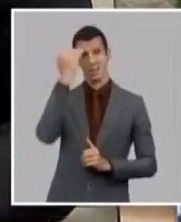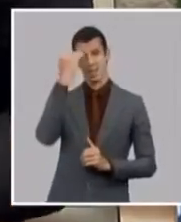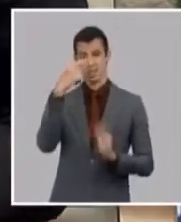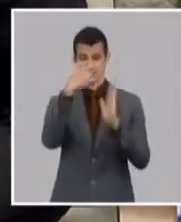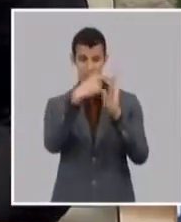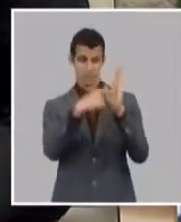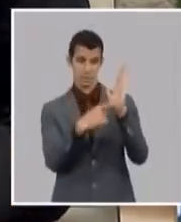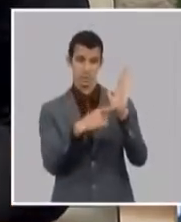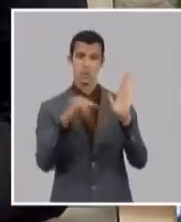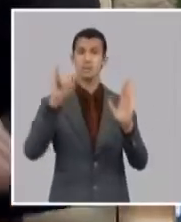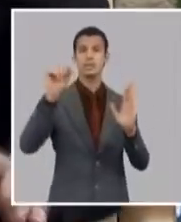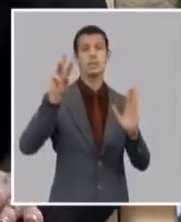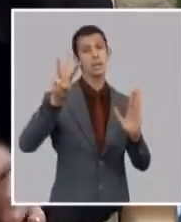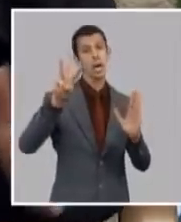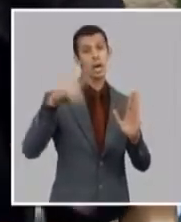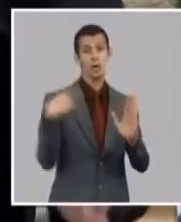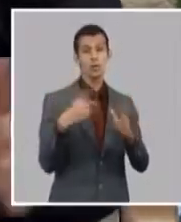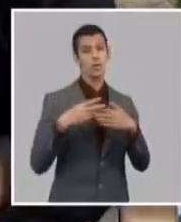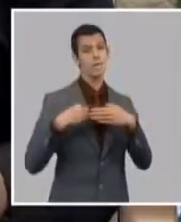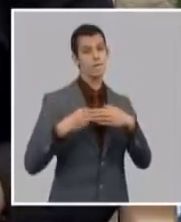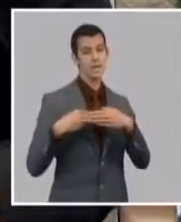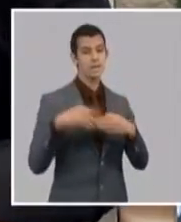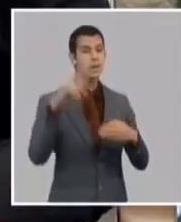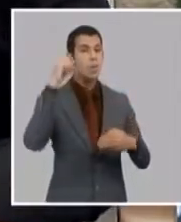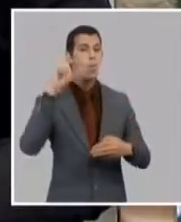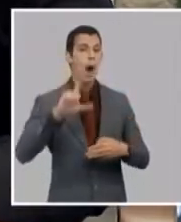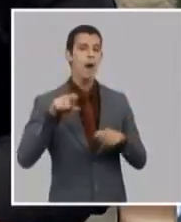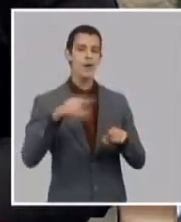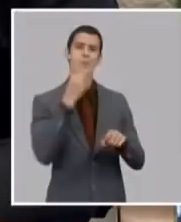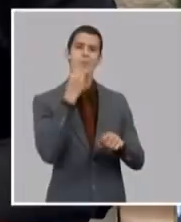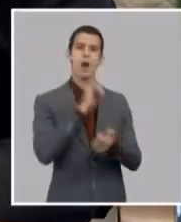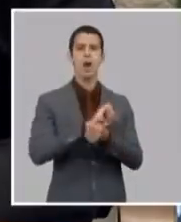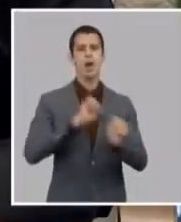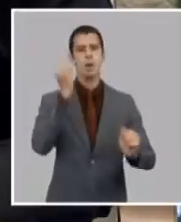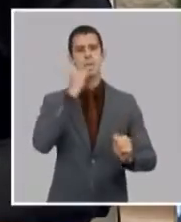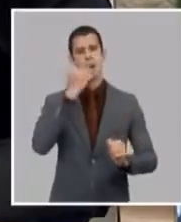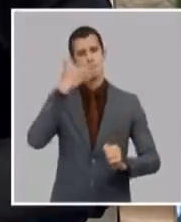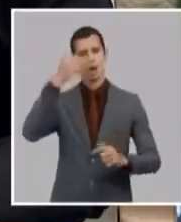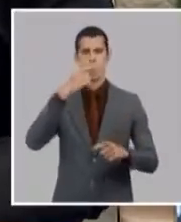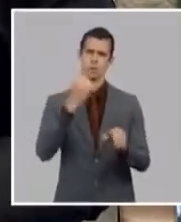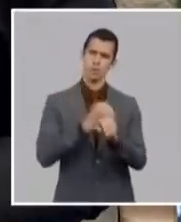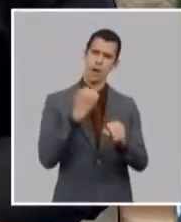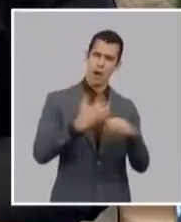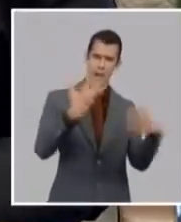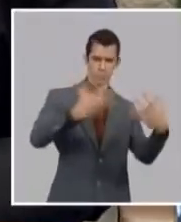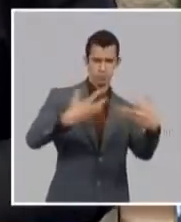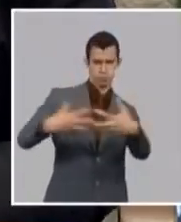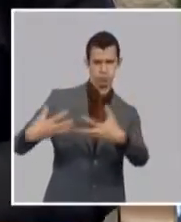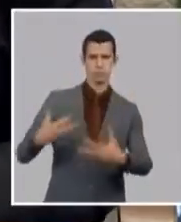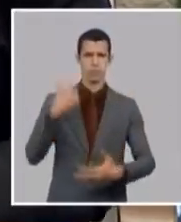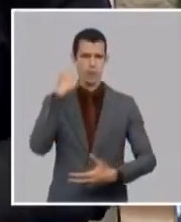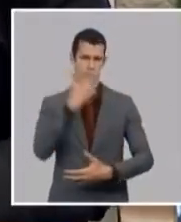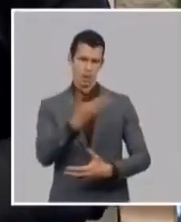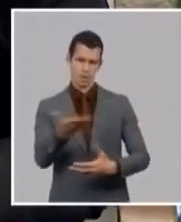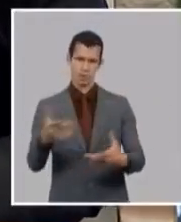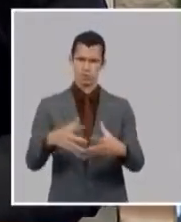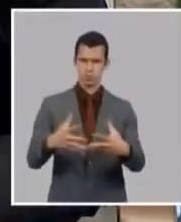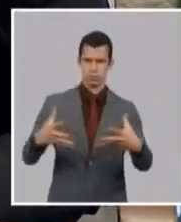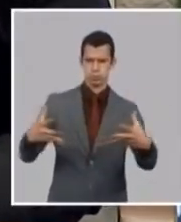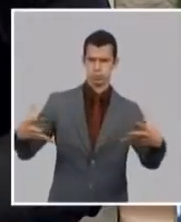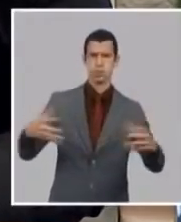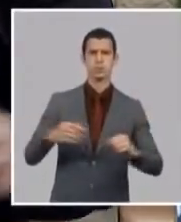incrementado increíble cuando estábamos chequeando incluso la cantidad de nacimientos de ganados vacunos de